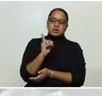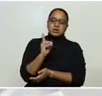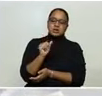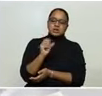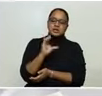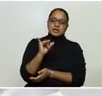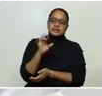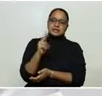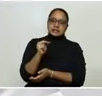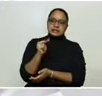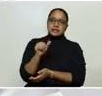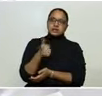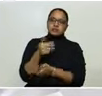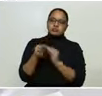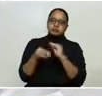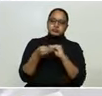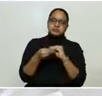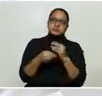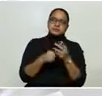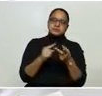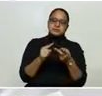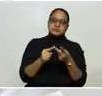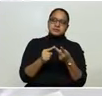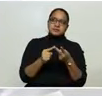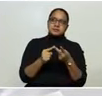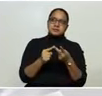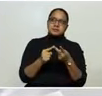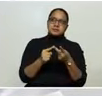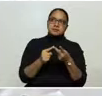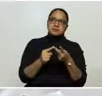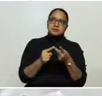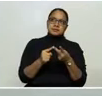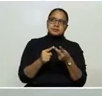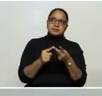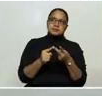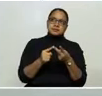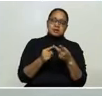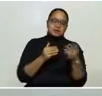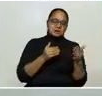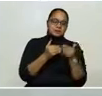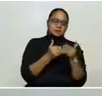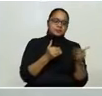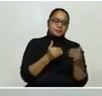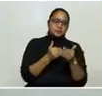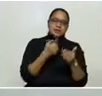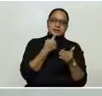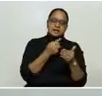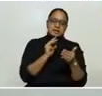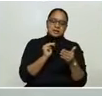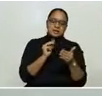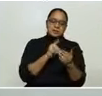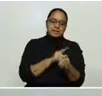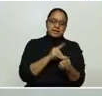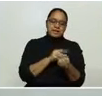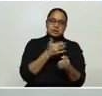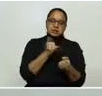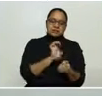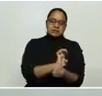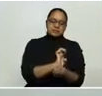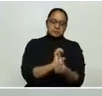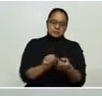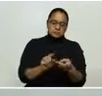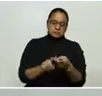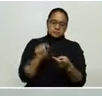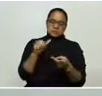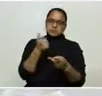que ese es para los que están en la primera línea atendiendo a los pacientes. Luego también hay otro